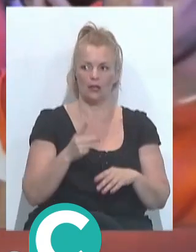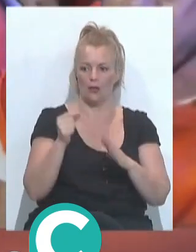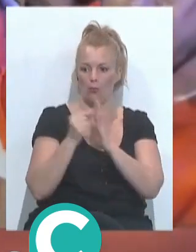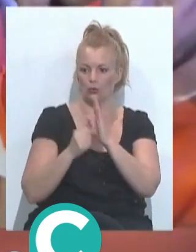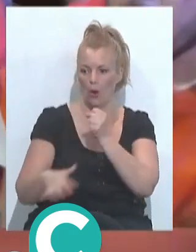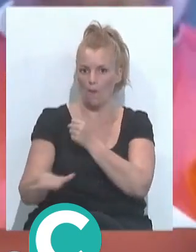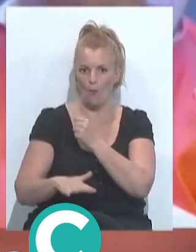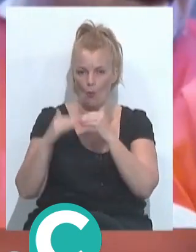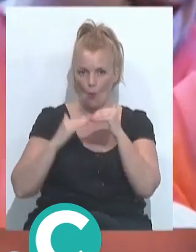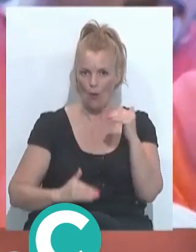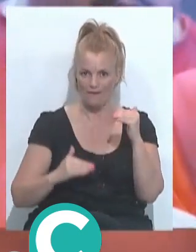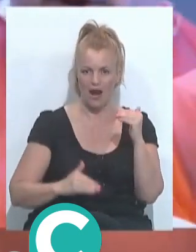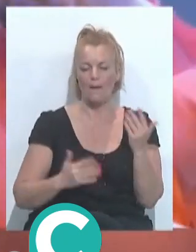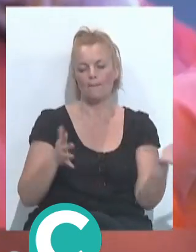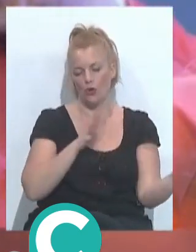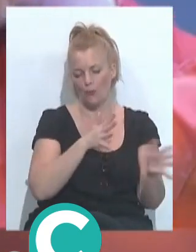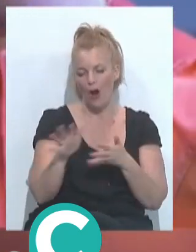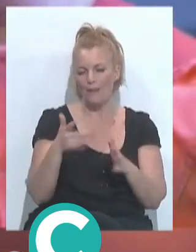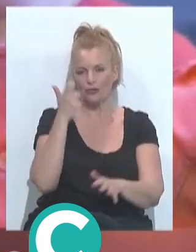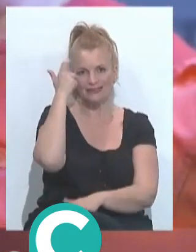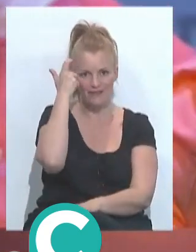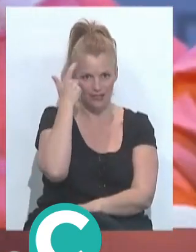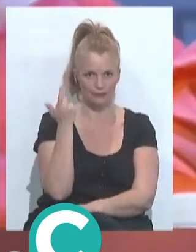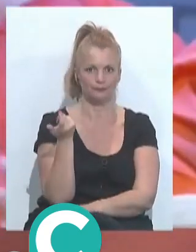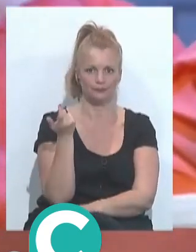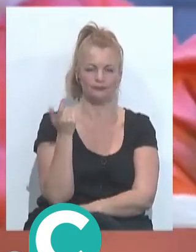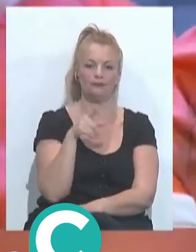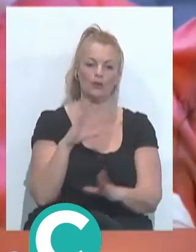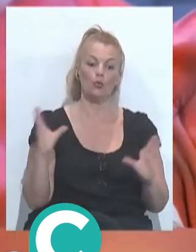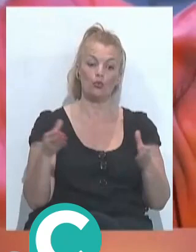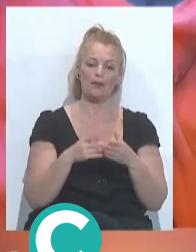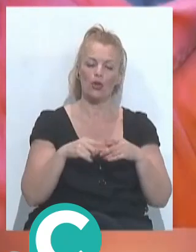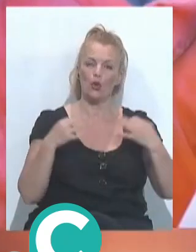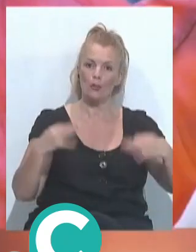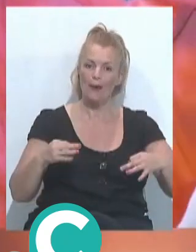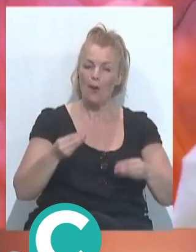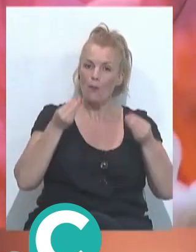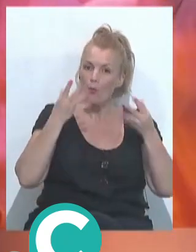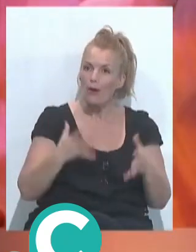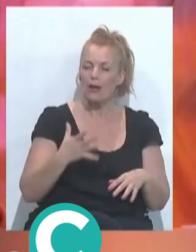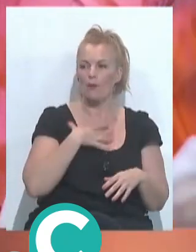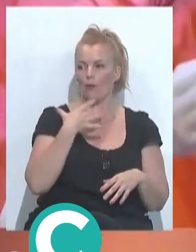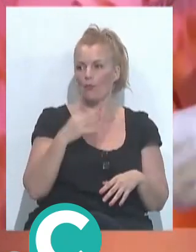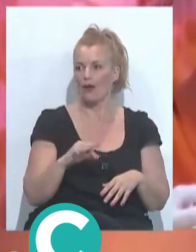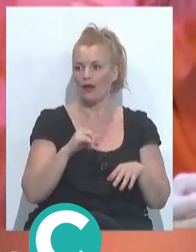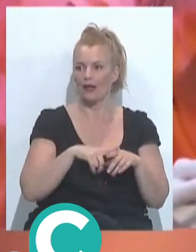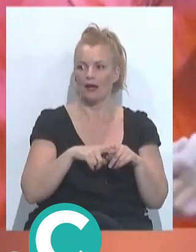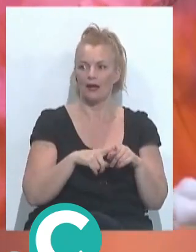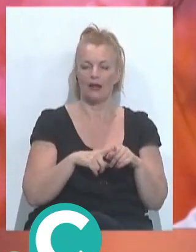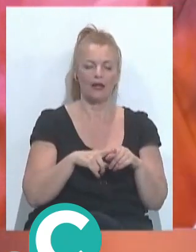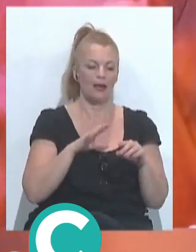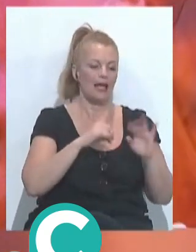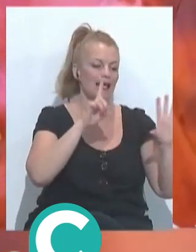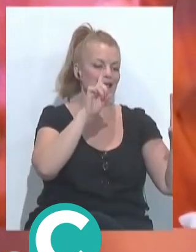bajo. Eso sí. Pero es verdad que tú deberías saber más o menos, oye, mira, una agrupación normal buena puede estar que quede la